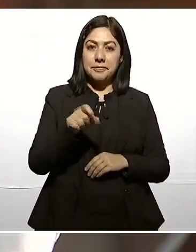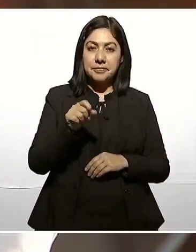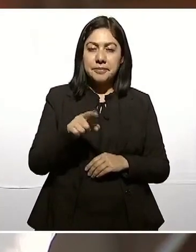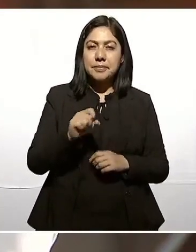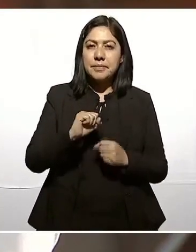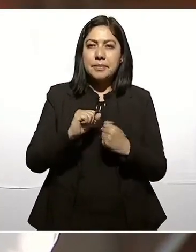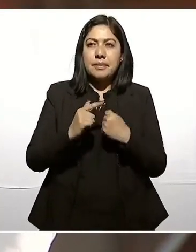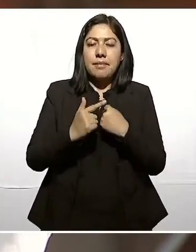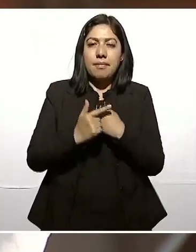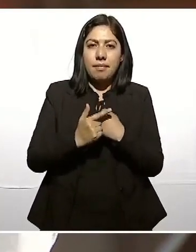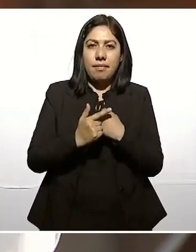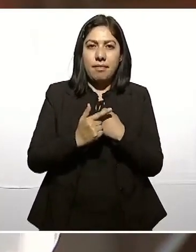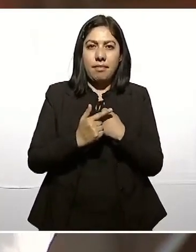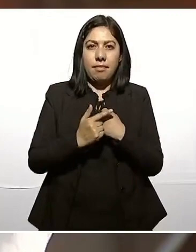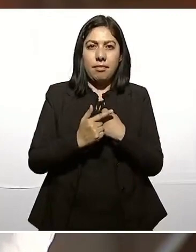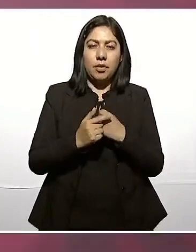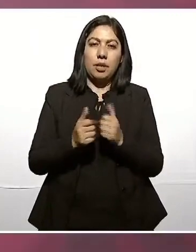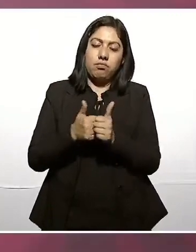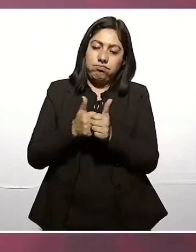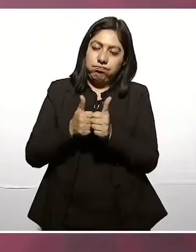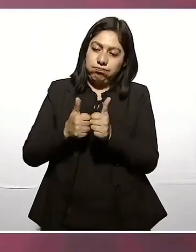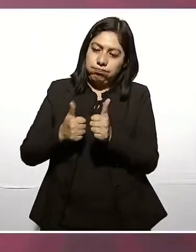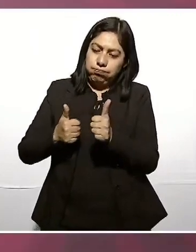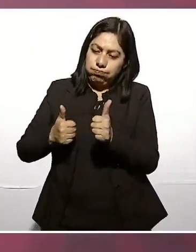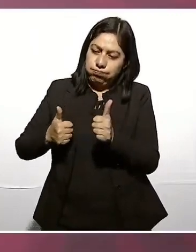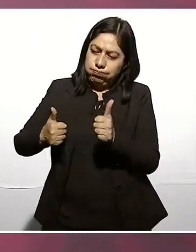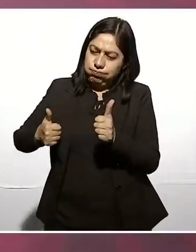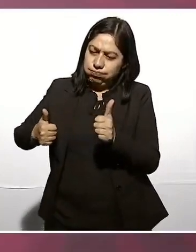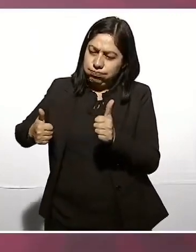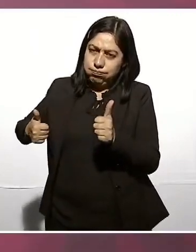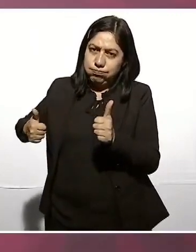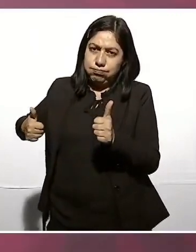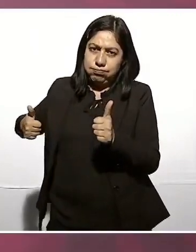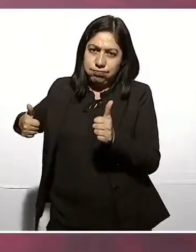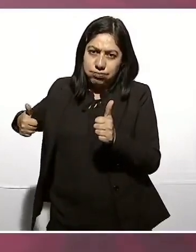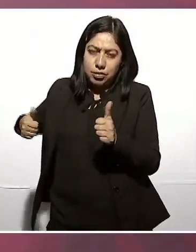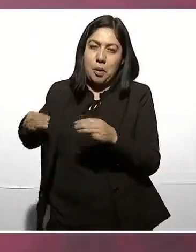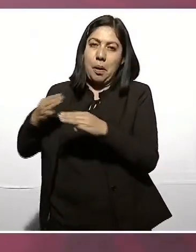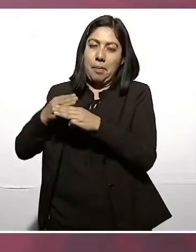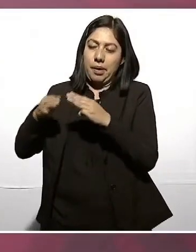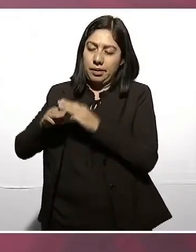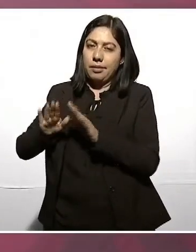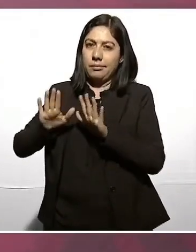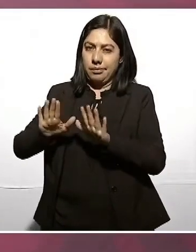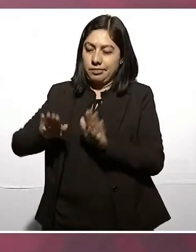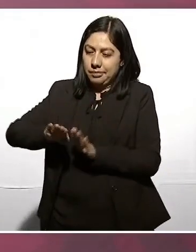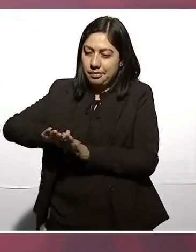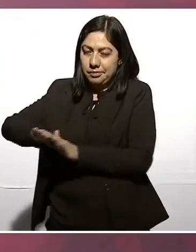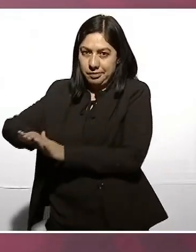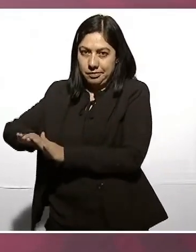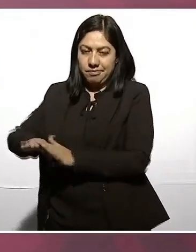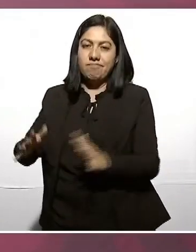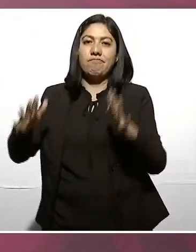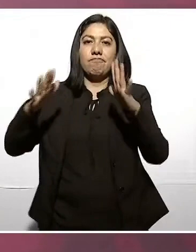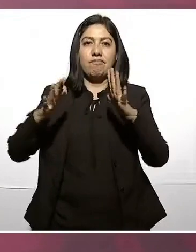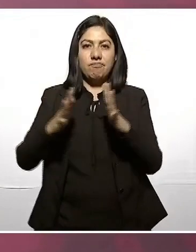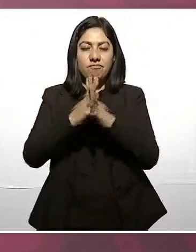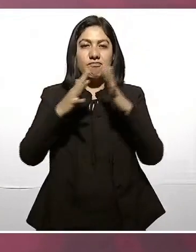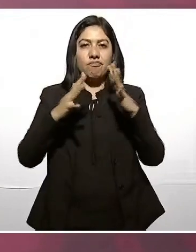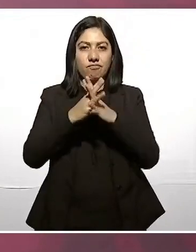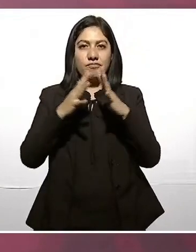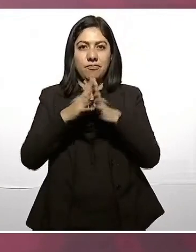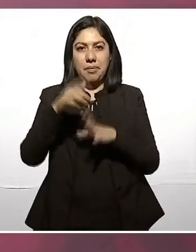se fue rezagando y se fue quedando como una asignatura pendiente, la lucha por la democracia,